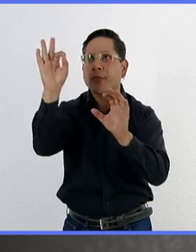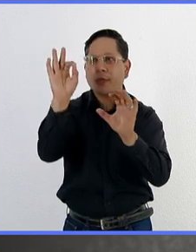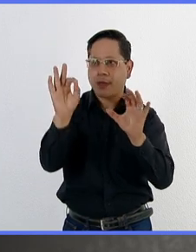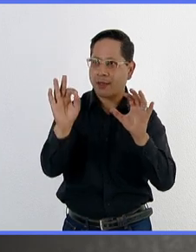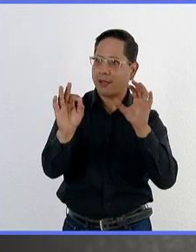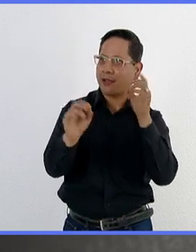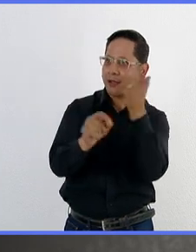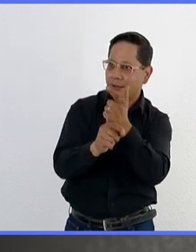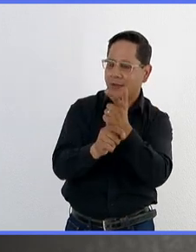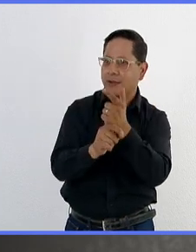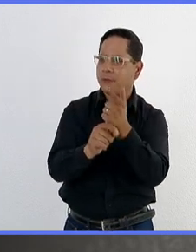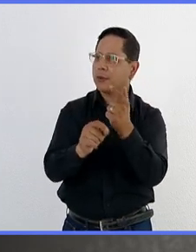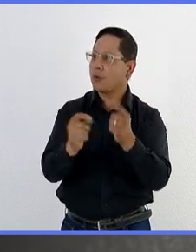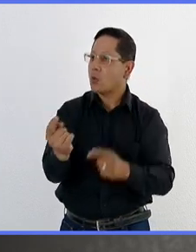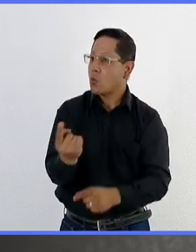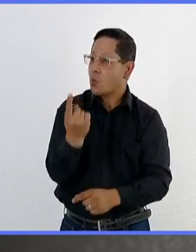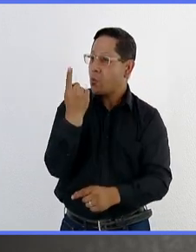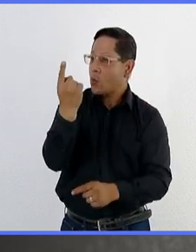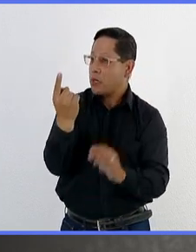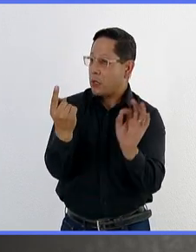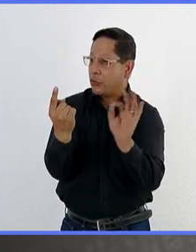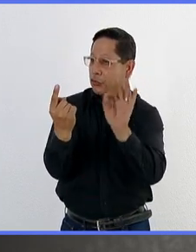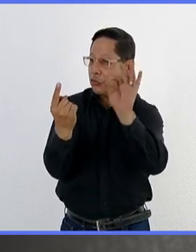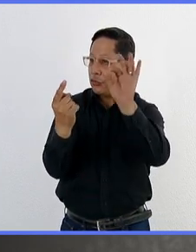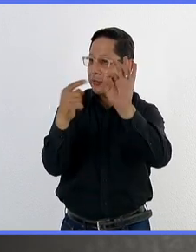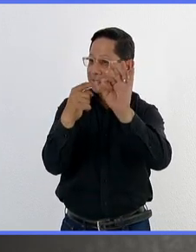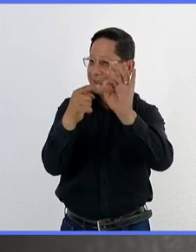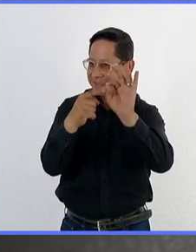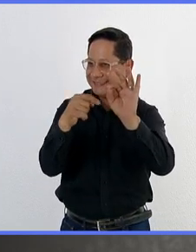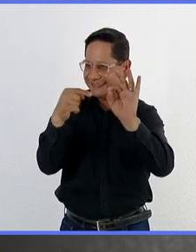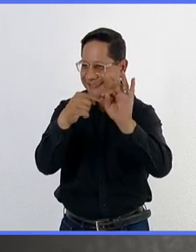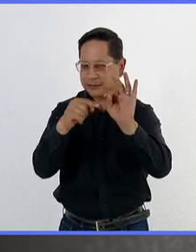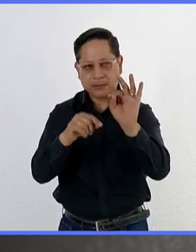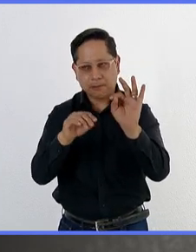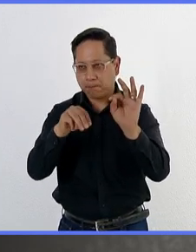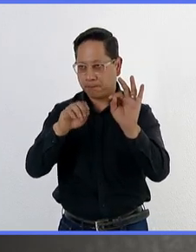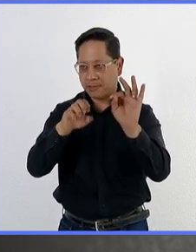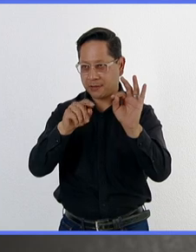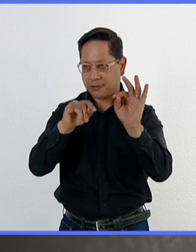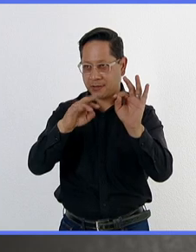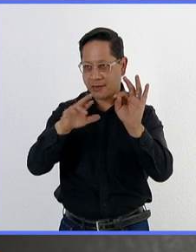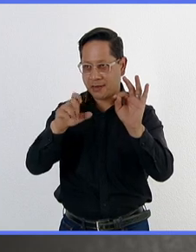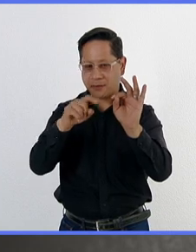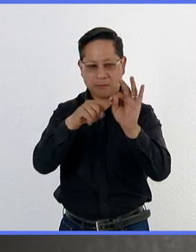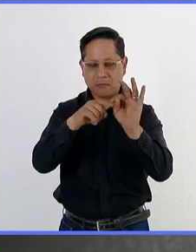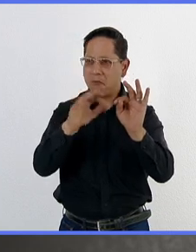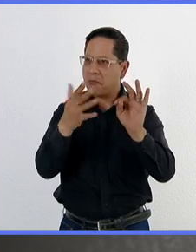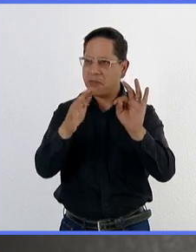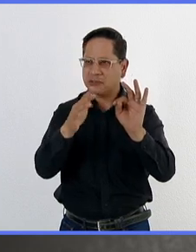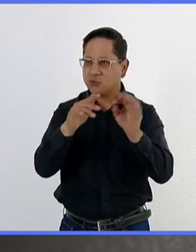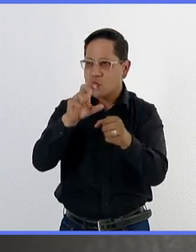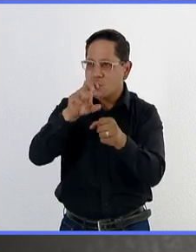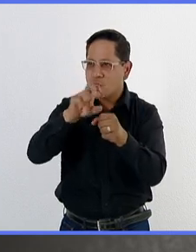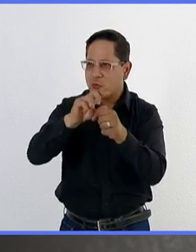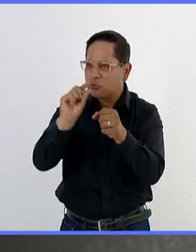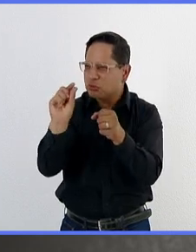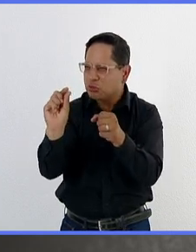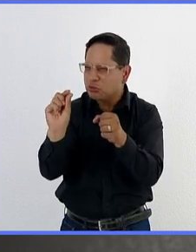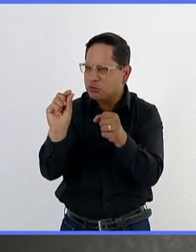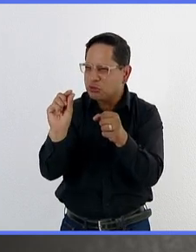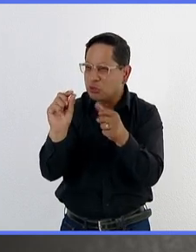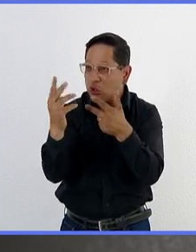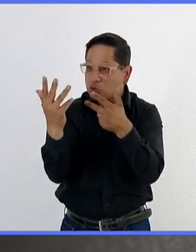importante? Una sola mosca de esta mosca del Mediterráneo puede poner hasta 800 huevecillos.